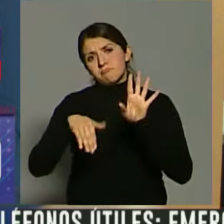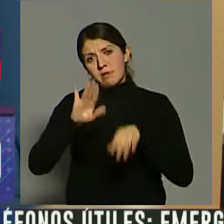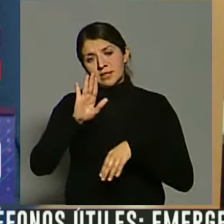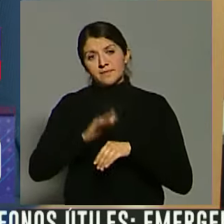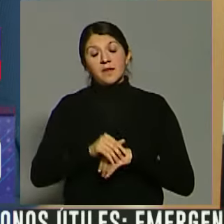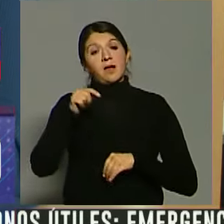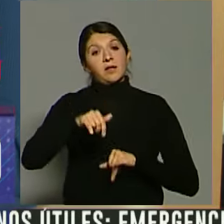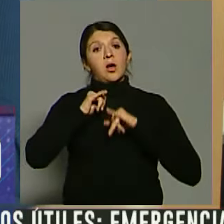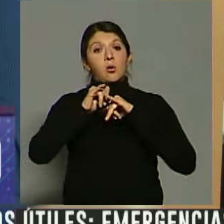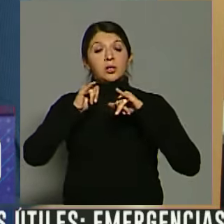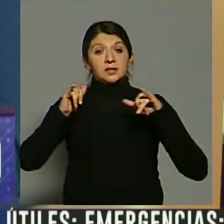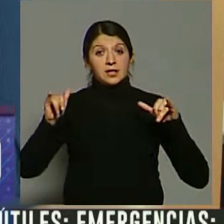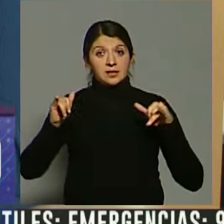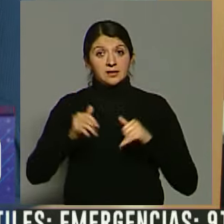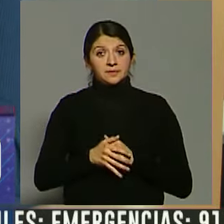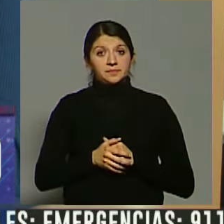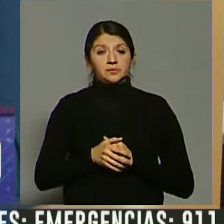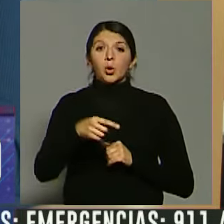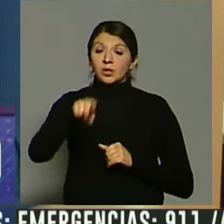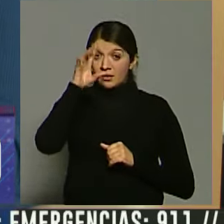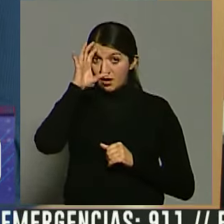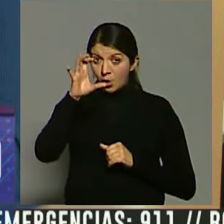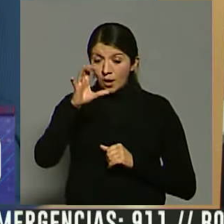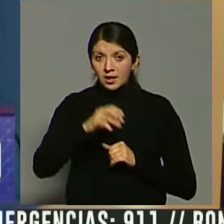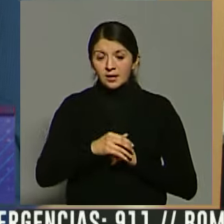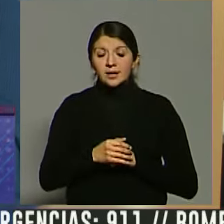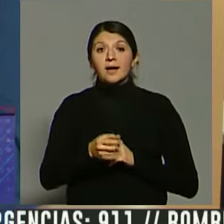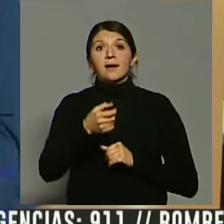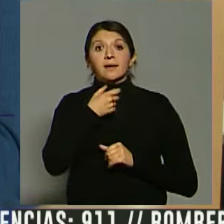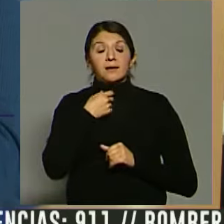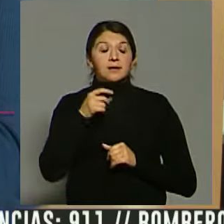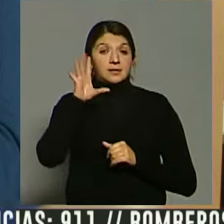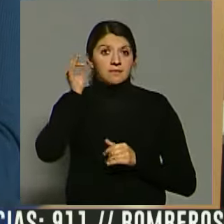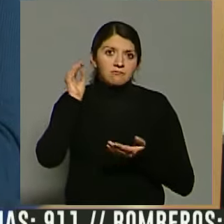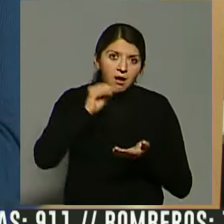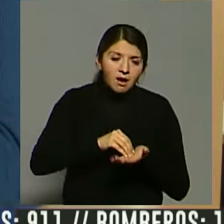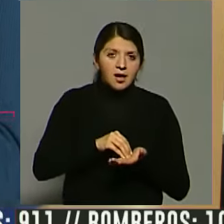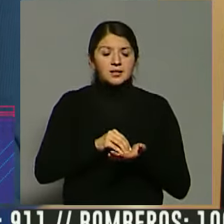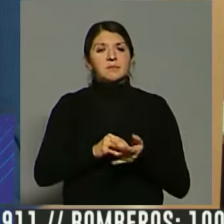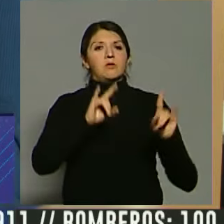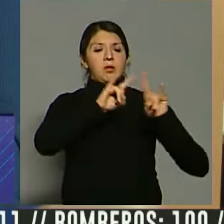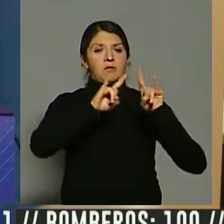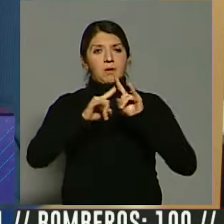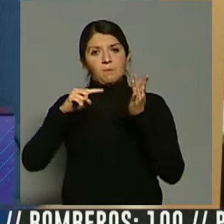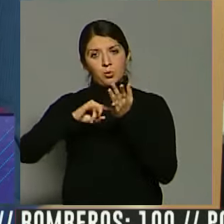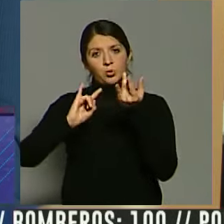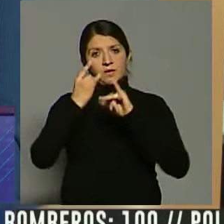las noticias universitarias. Recuerden que si quieren enterarse de otras actividades, pueden ingresar a www